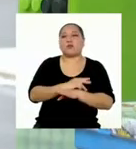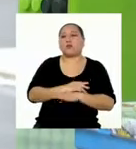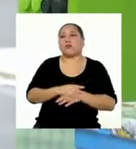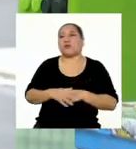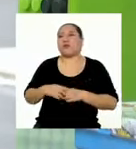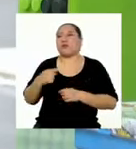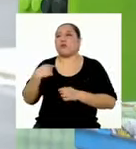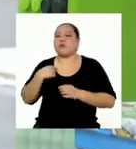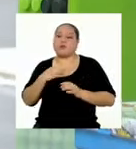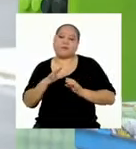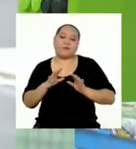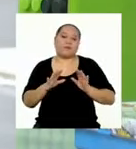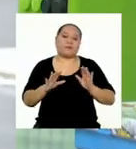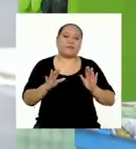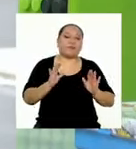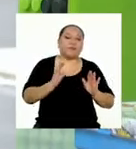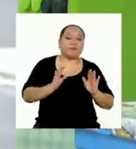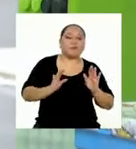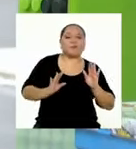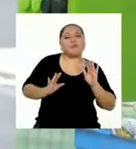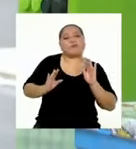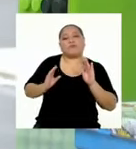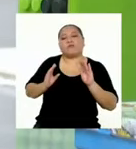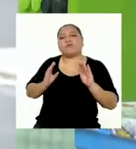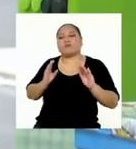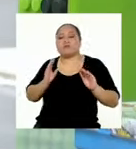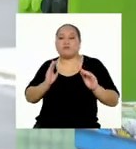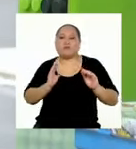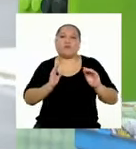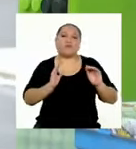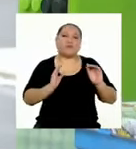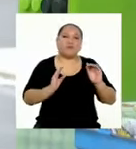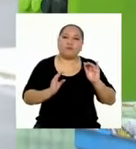Yo tocineo solo pa...